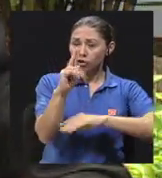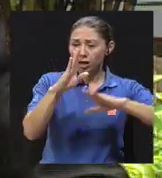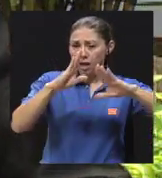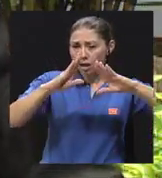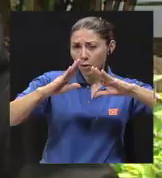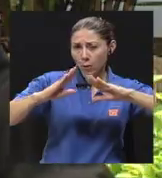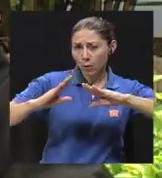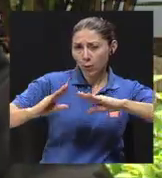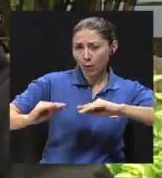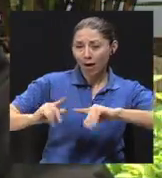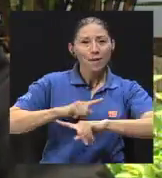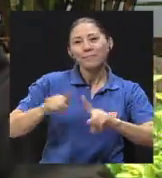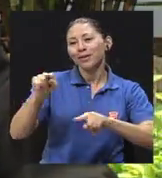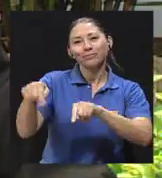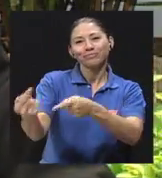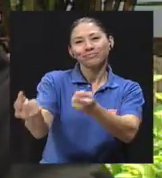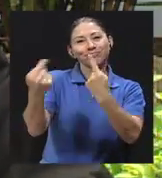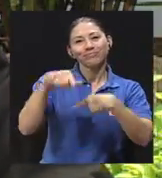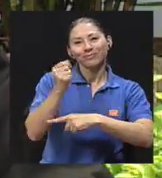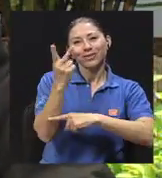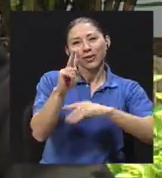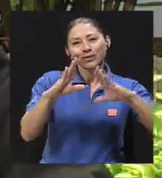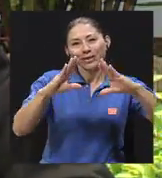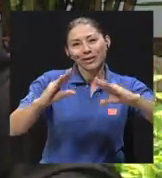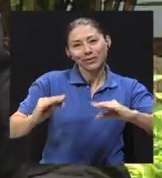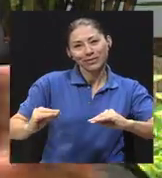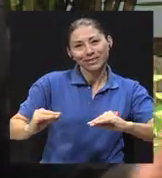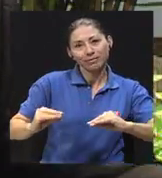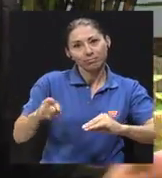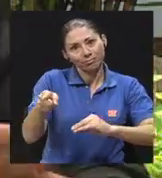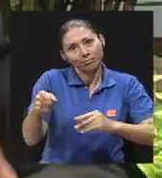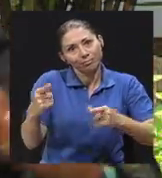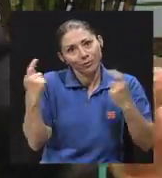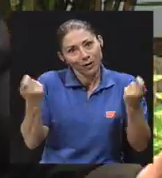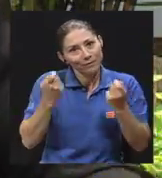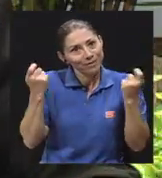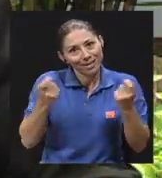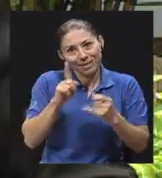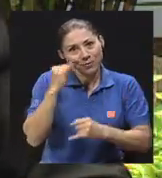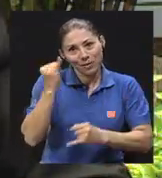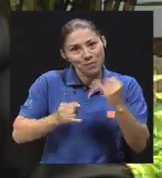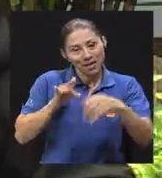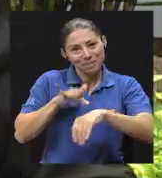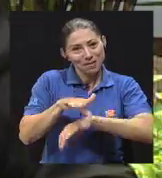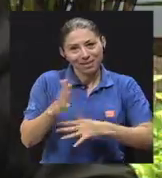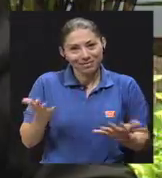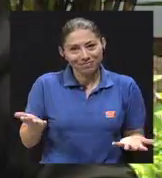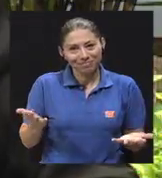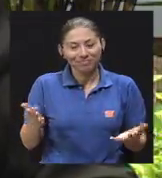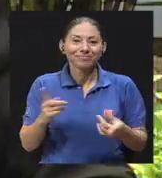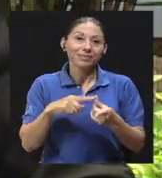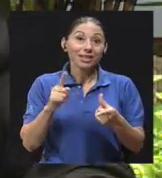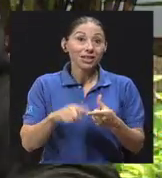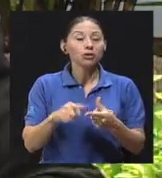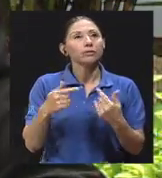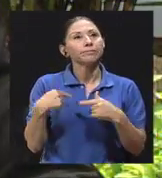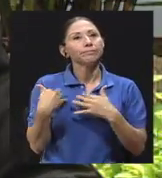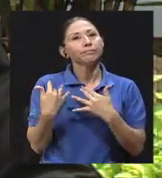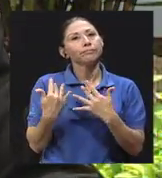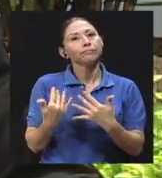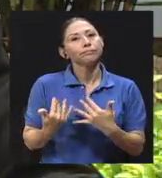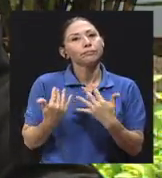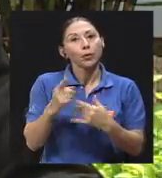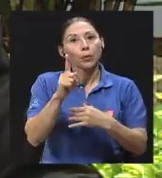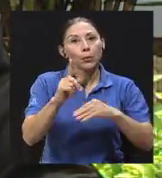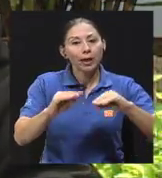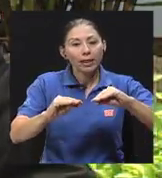No llegó a medianoche, como era de esperarse, ninguna fiesta termina a medianoche, entonces era a la una de la